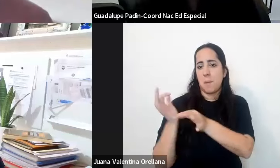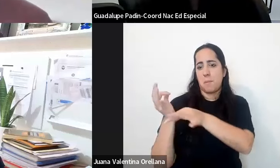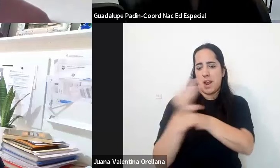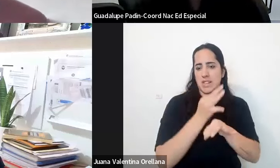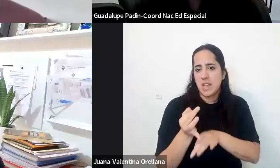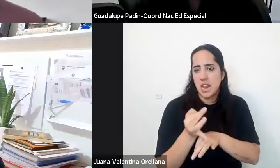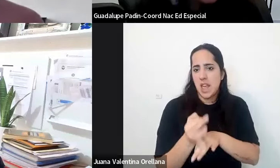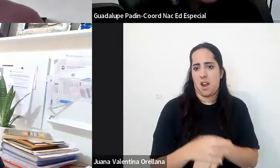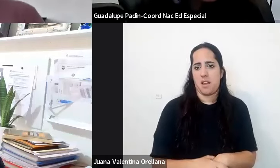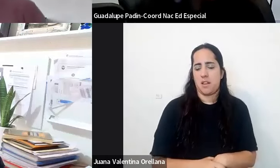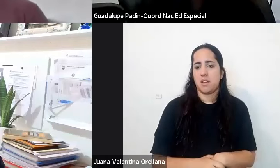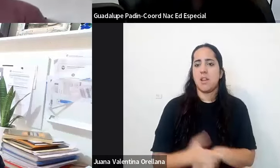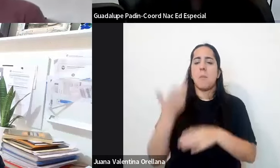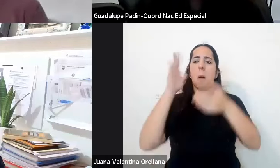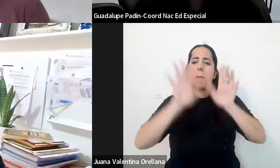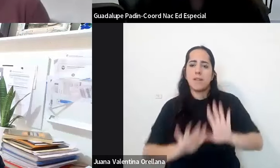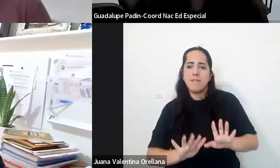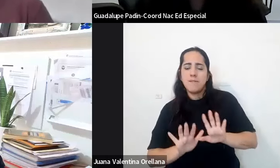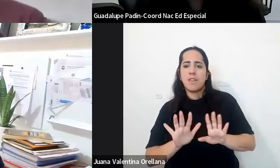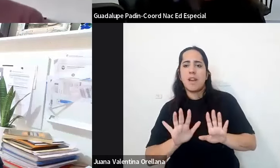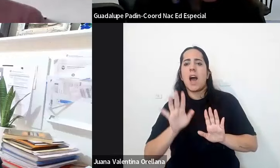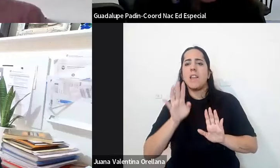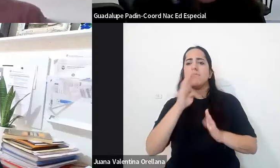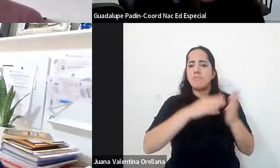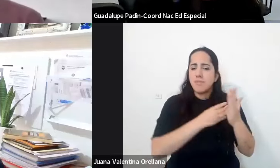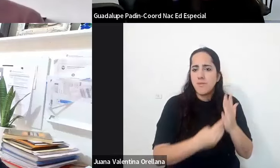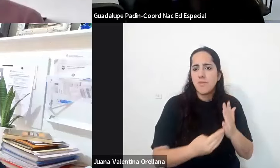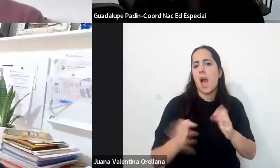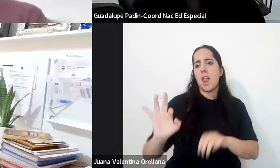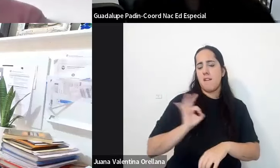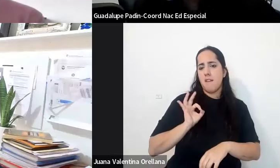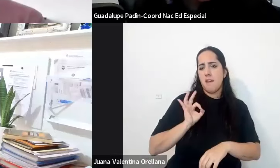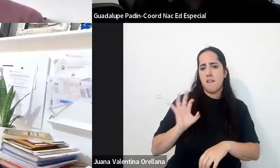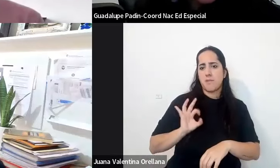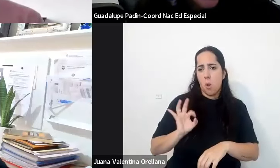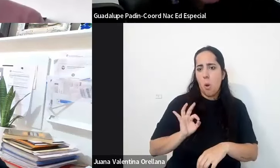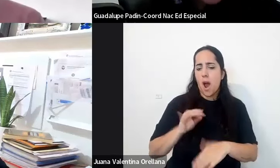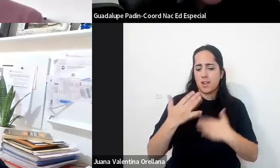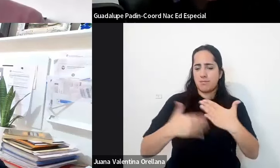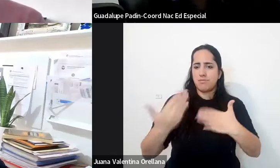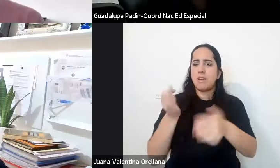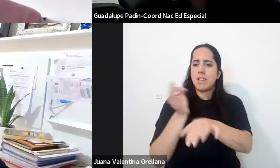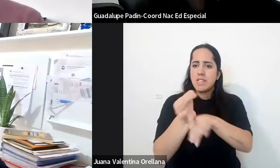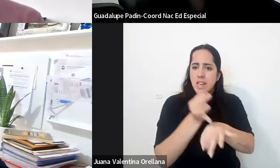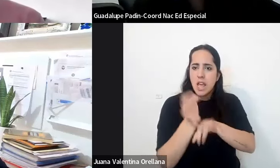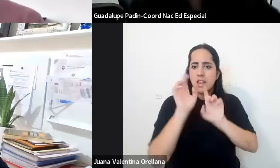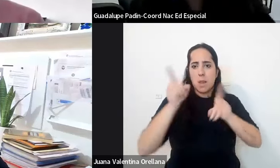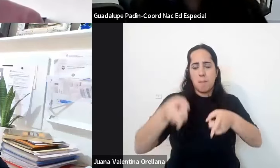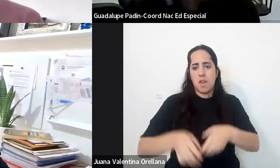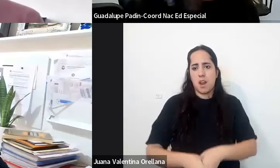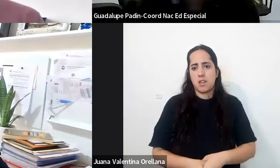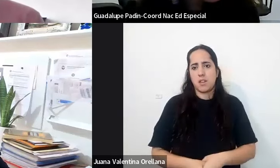poder planificar en poder evaluar y en poder enseñar particularmente